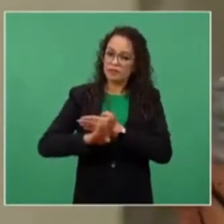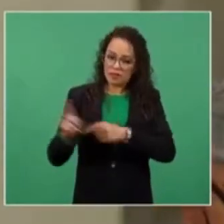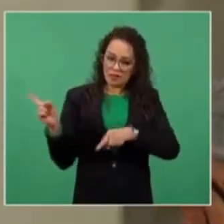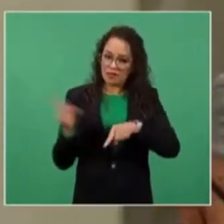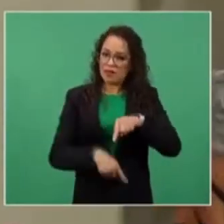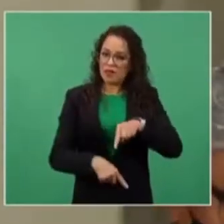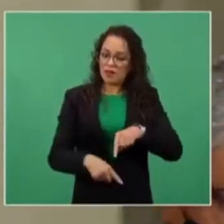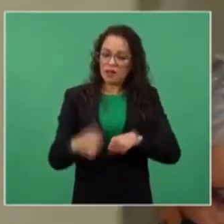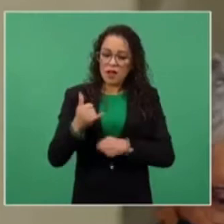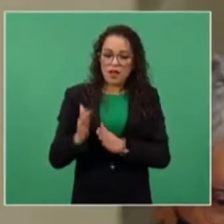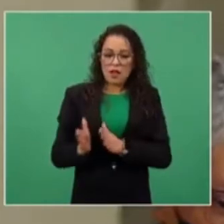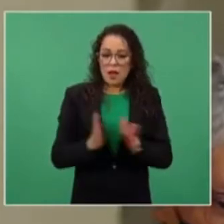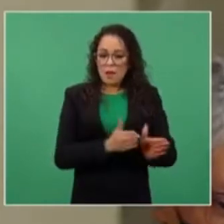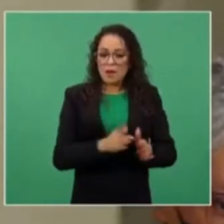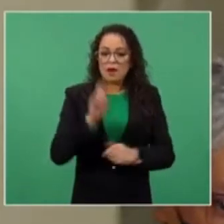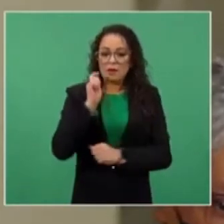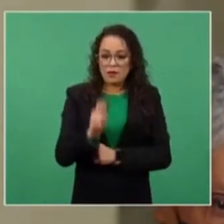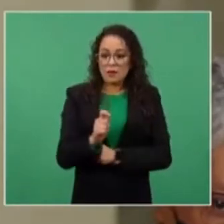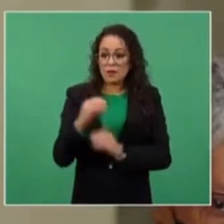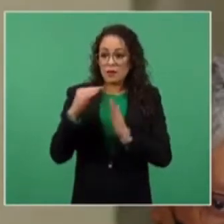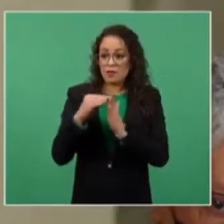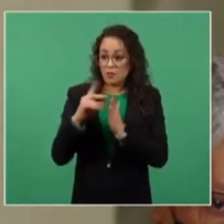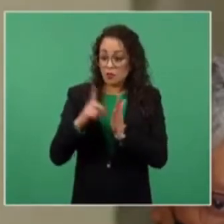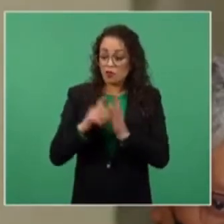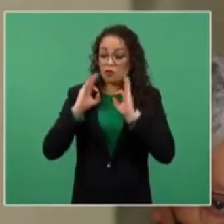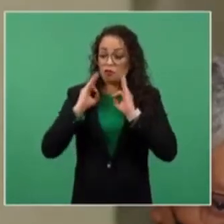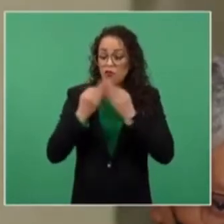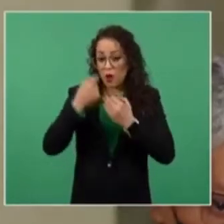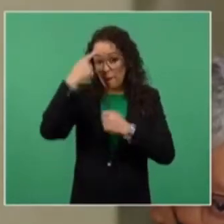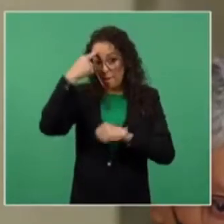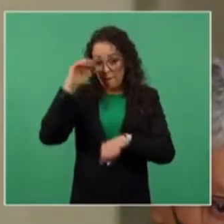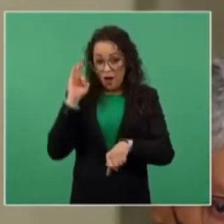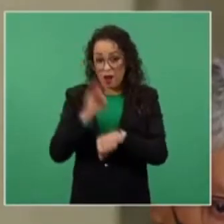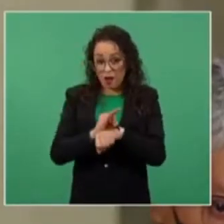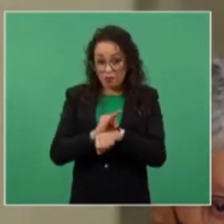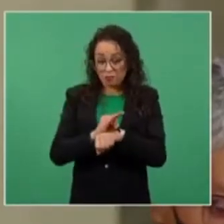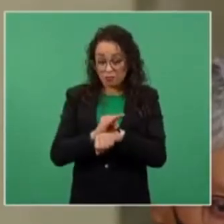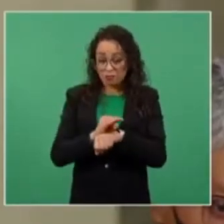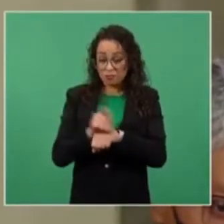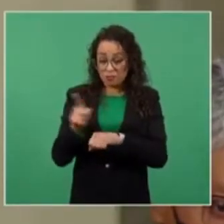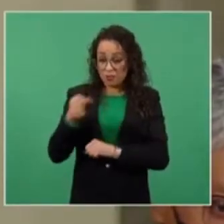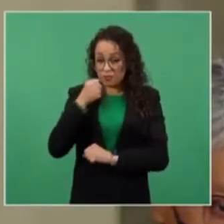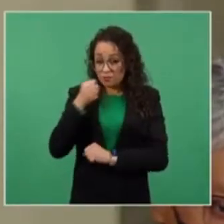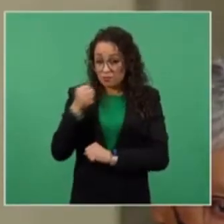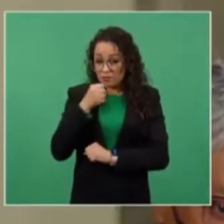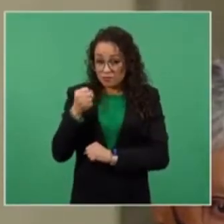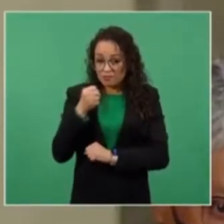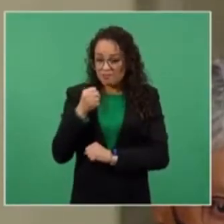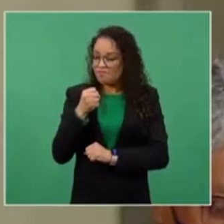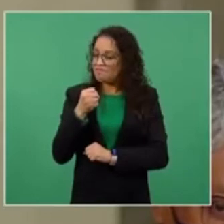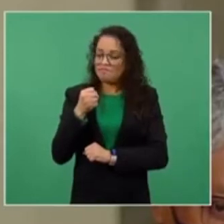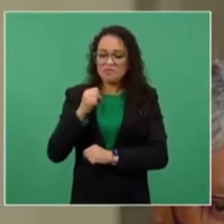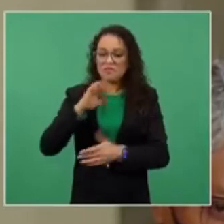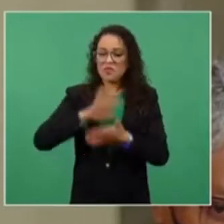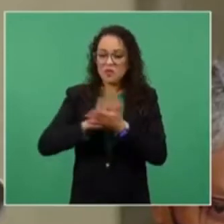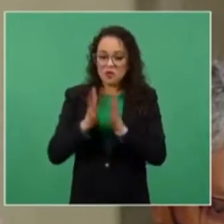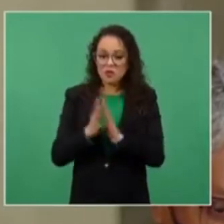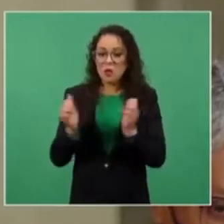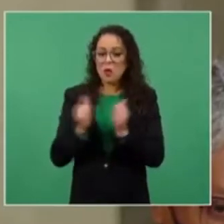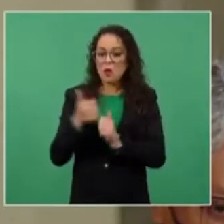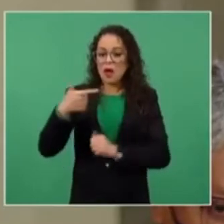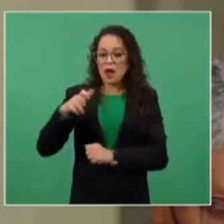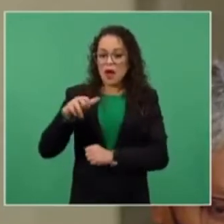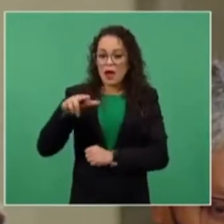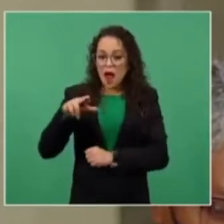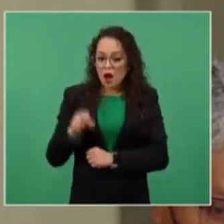que el mecanismo de protección está corrompido por las empresas de seguridad de Genaro García Luna, de su